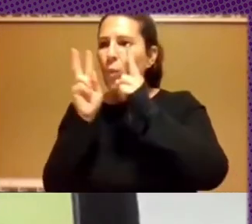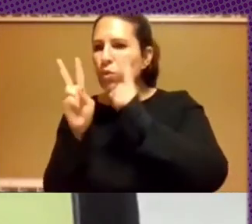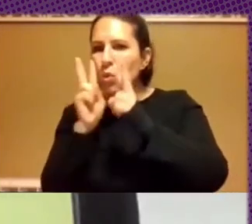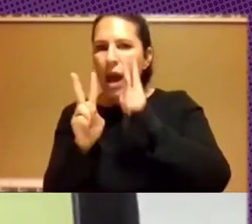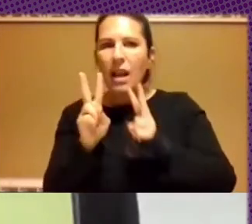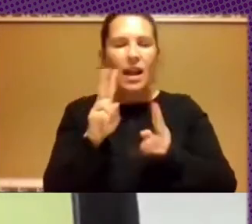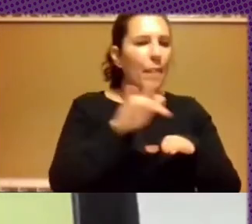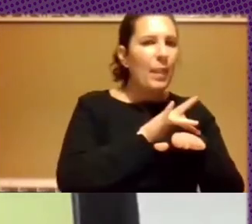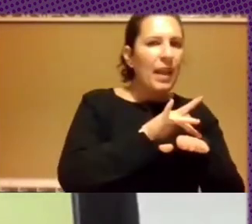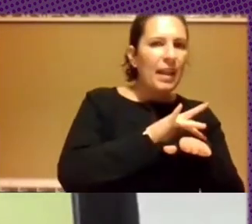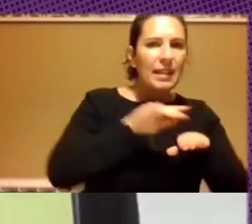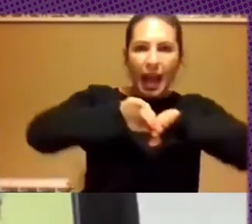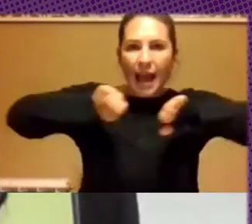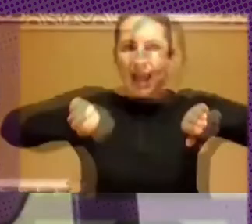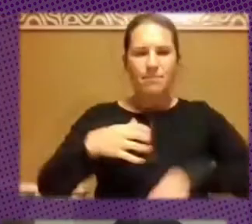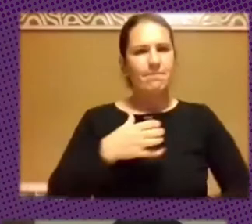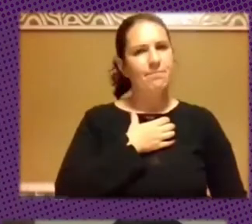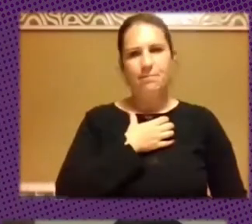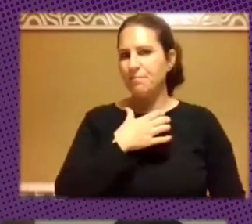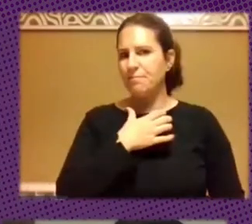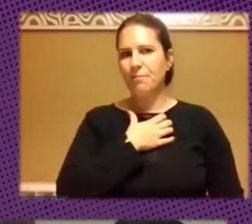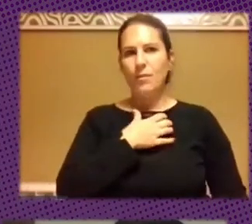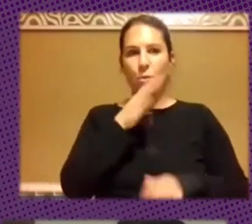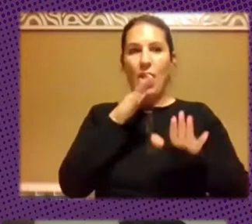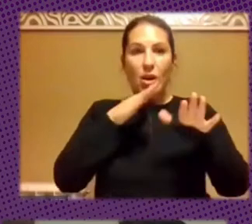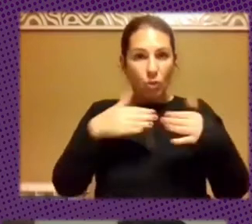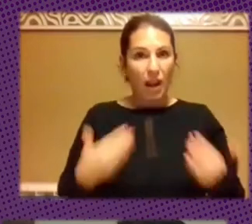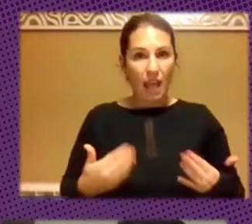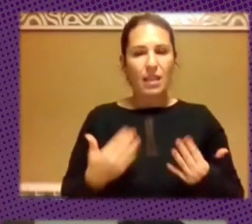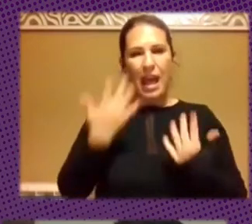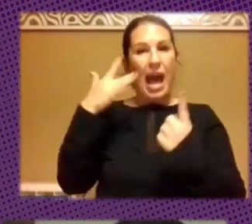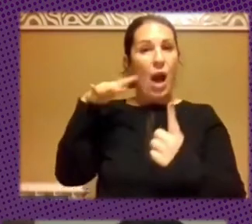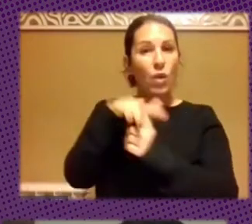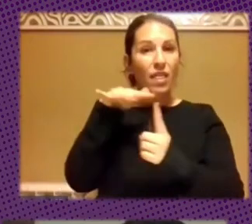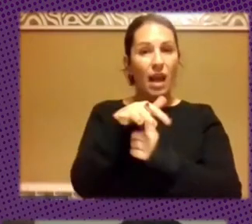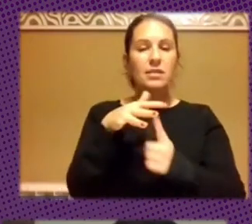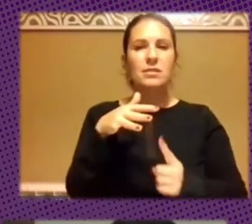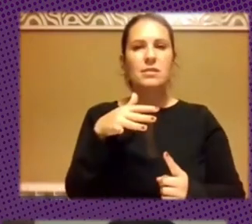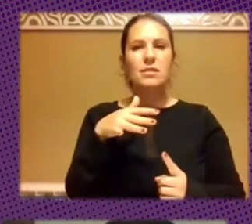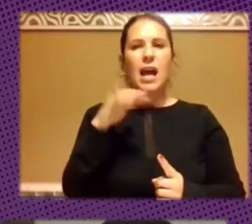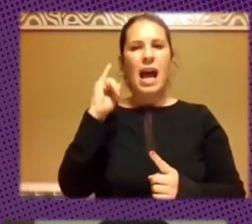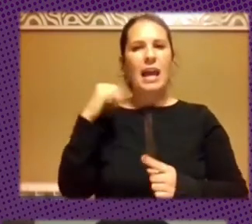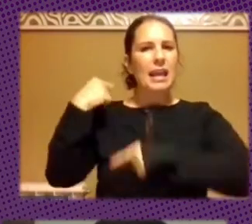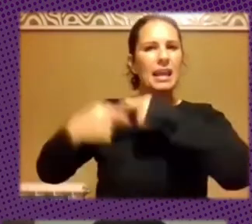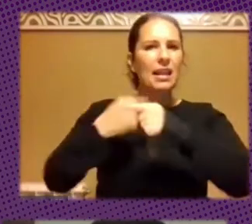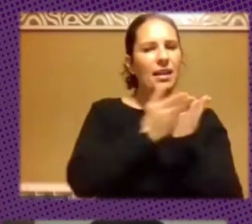digital. ¿Por qué? Hoy en día las audiencias han tomado diferentes recorridos y toman dispositivos diferentes